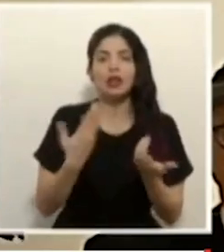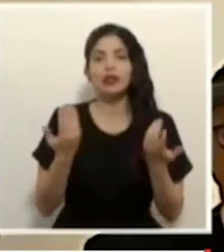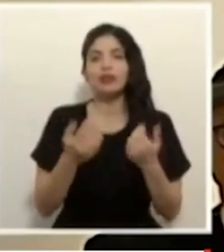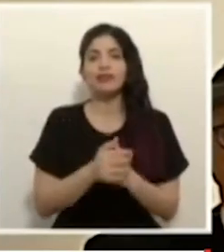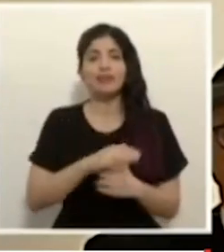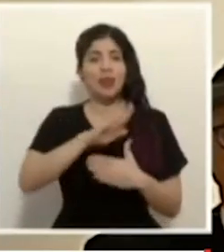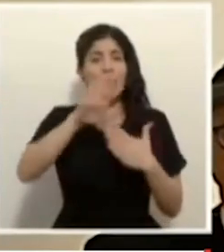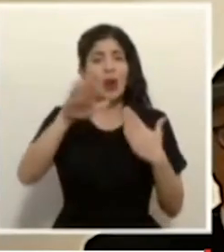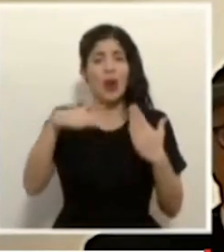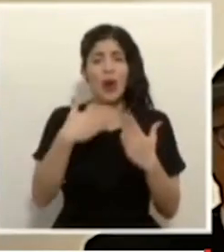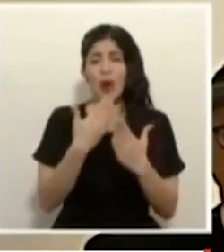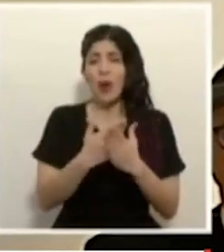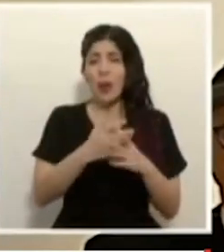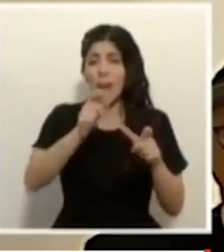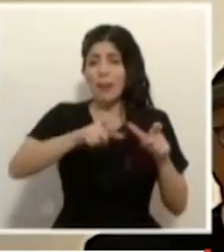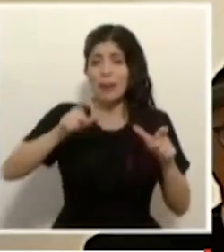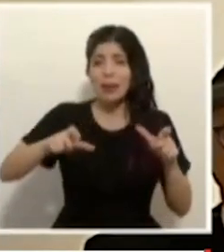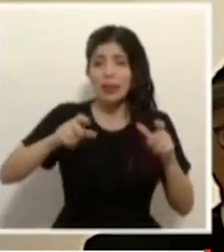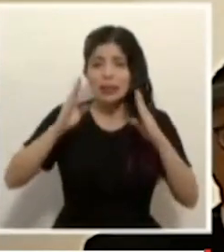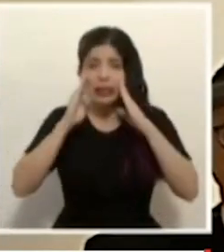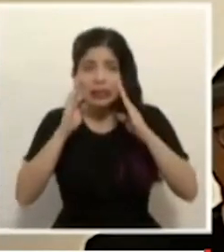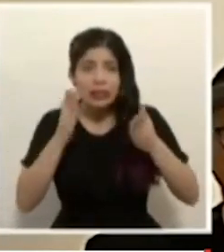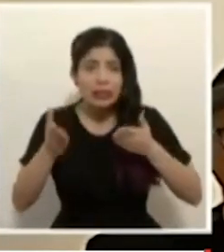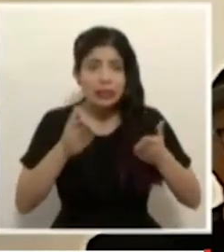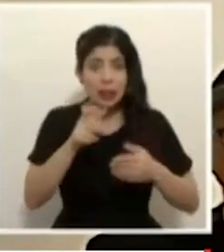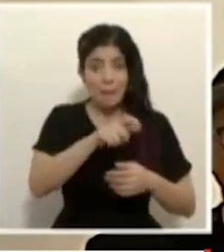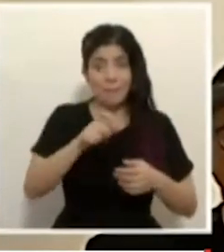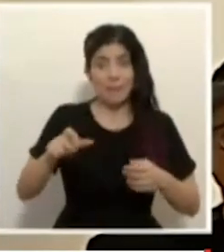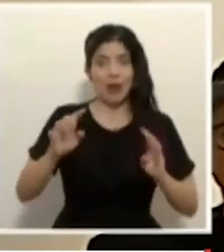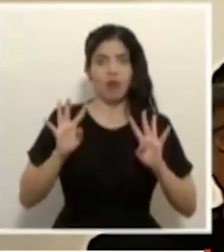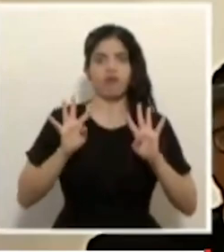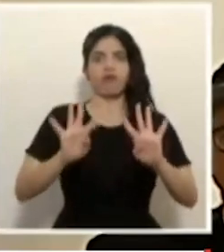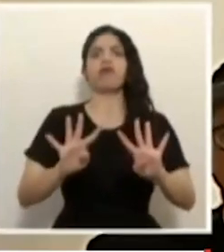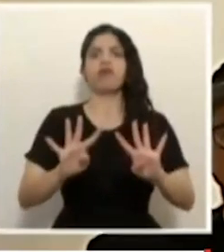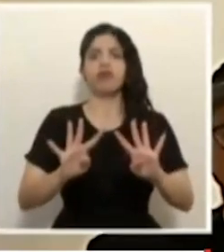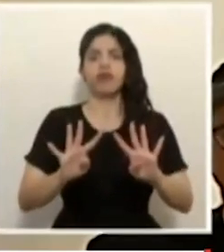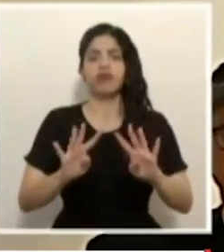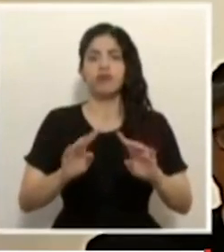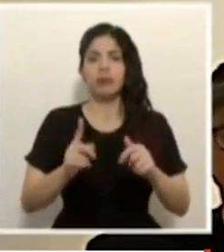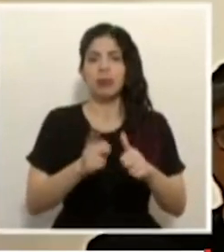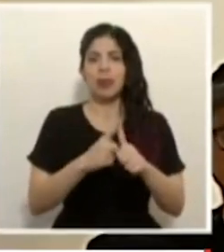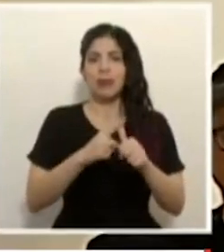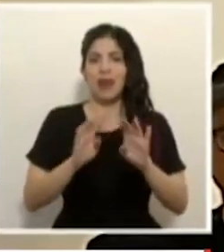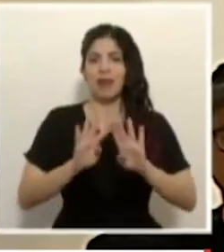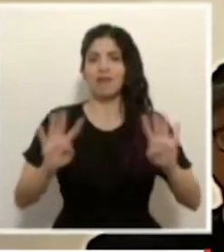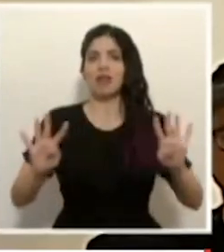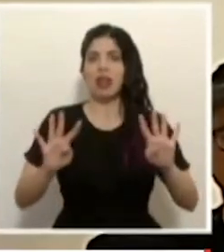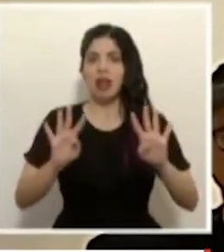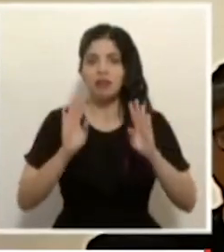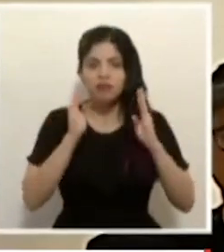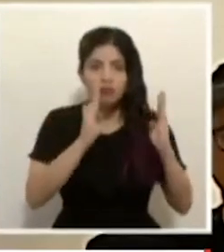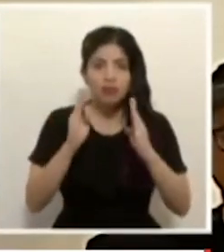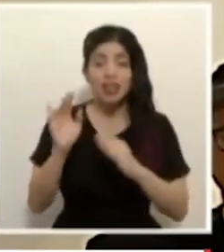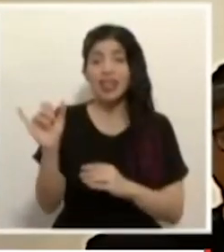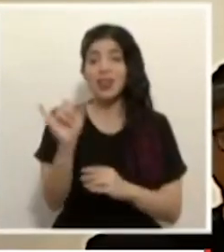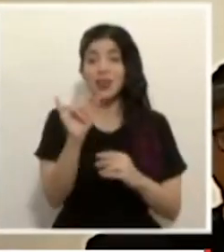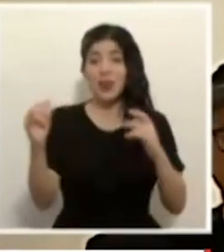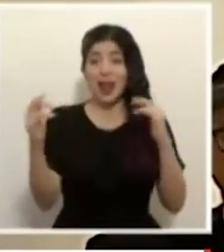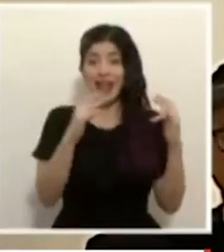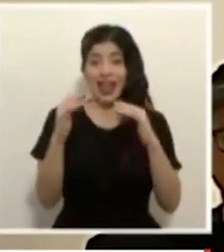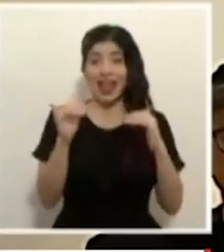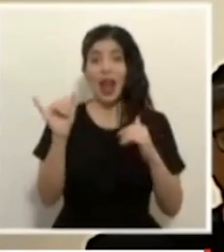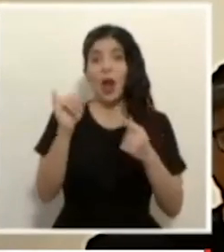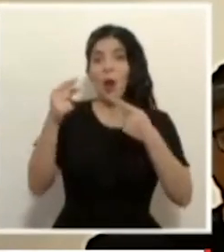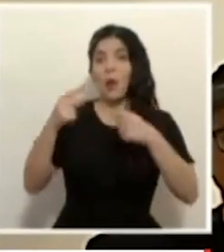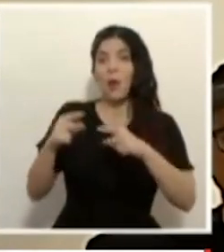todo el personal que atiende esto. Tenemos personas en la primer línea. Y también, como en las guerras, como se demostró en una guerra